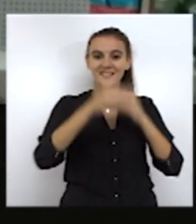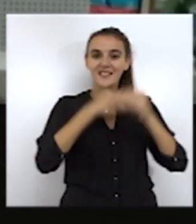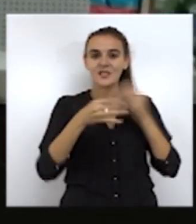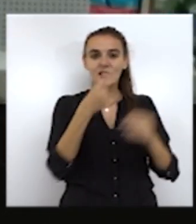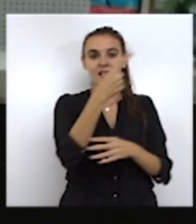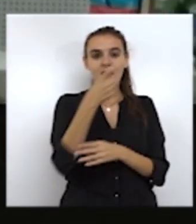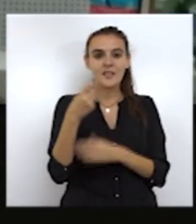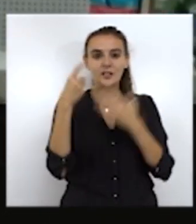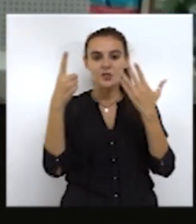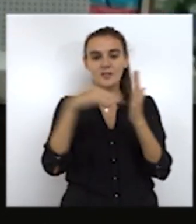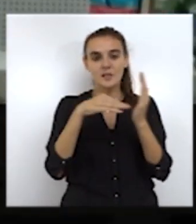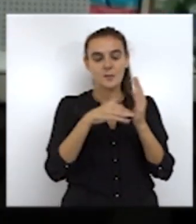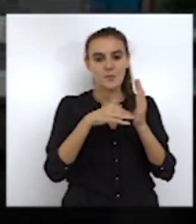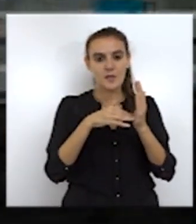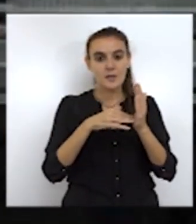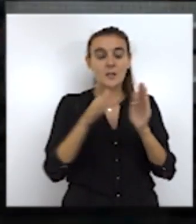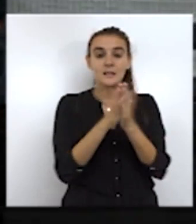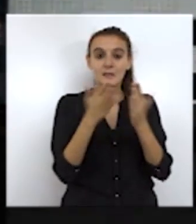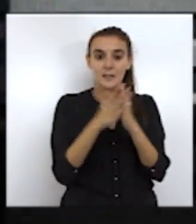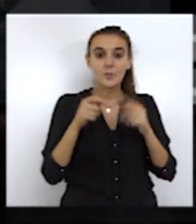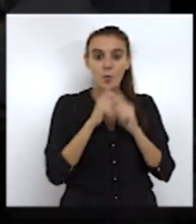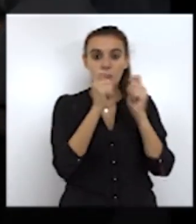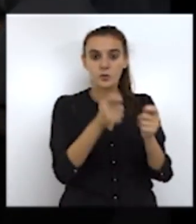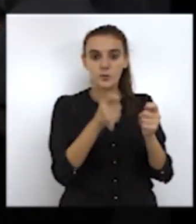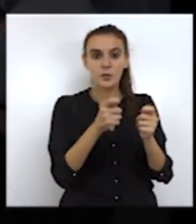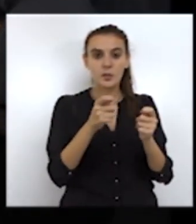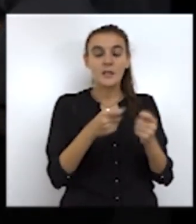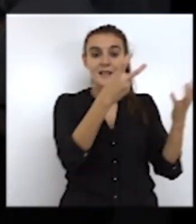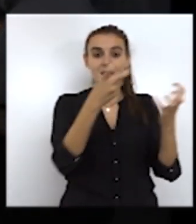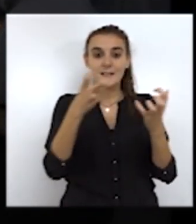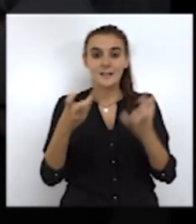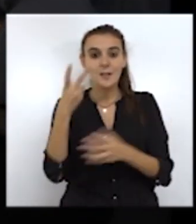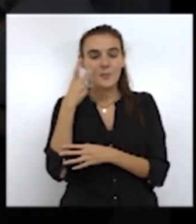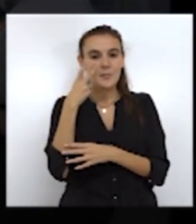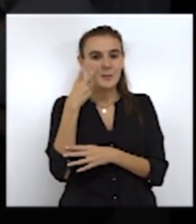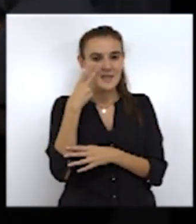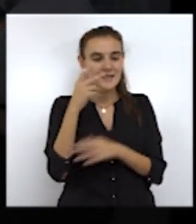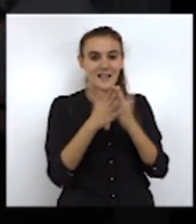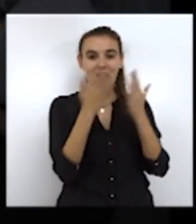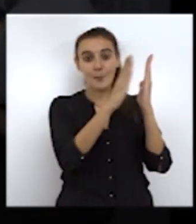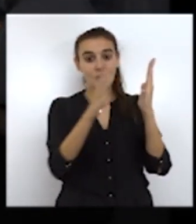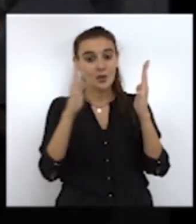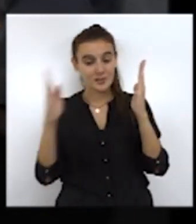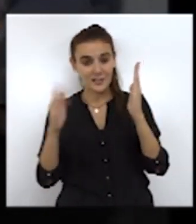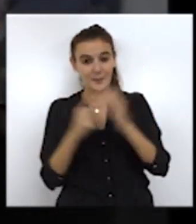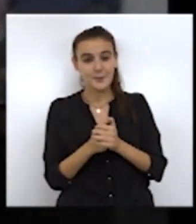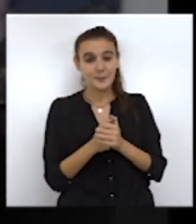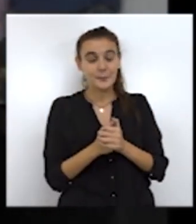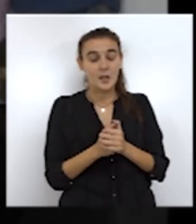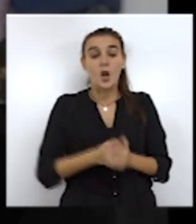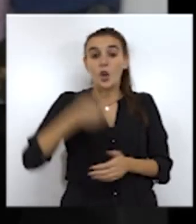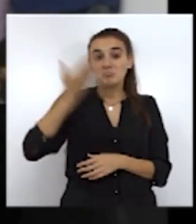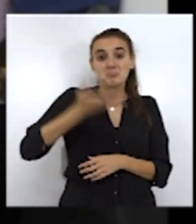realizado 106.000 operaciones de préstamos de libros y más de 700.000 visitas a las instalaciones. Otro detalle